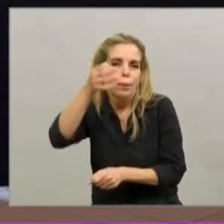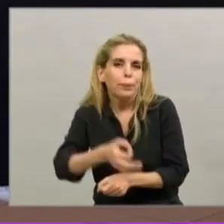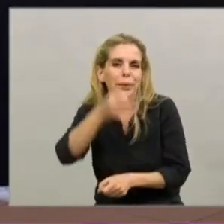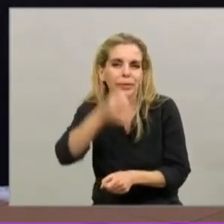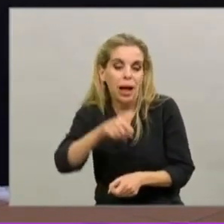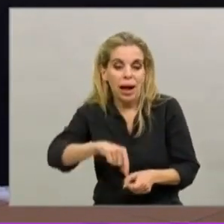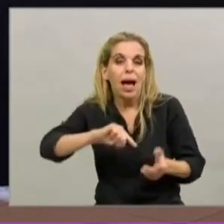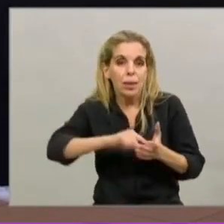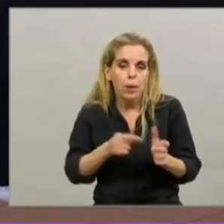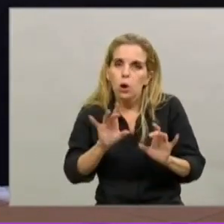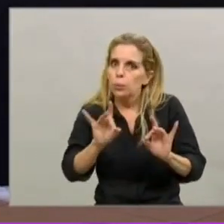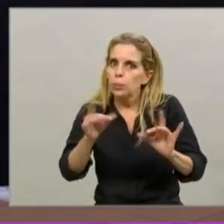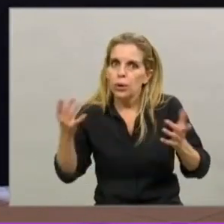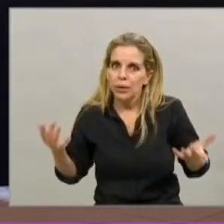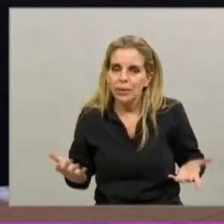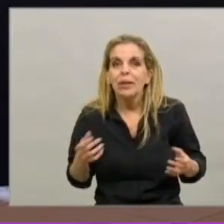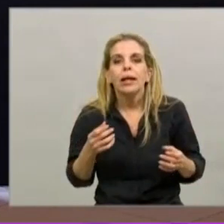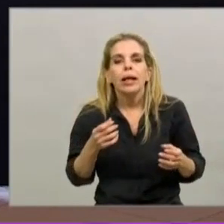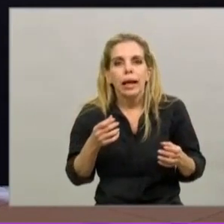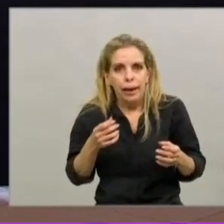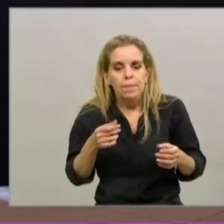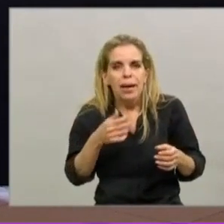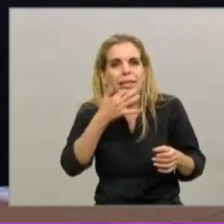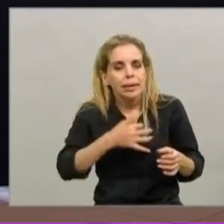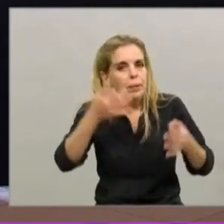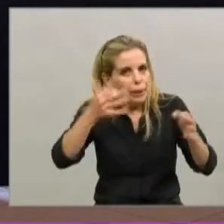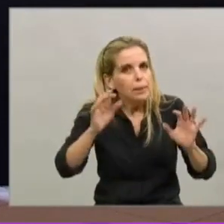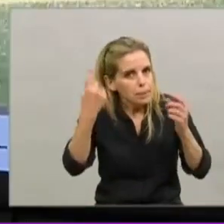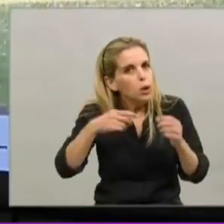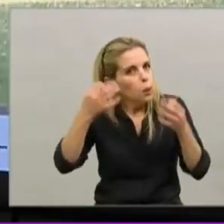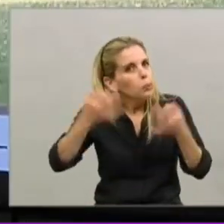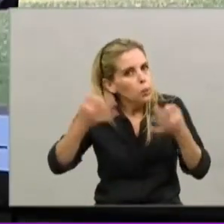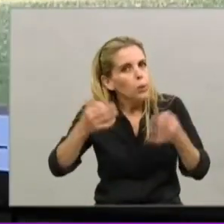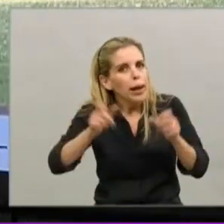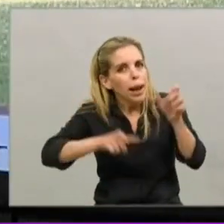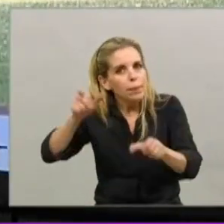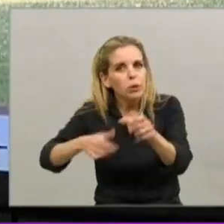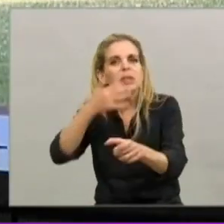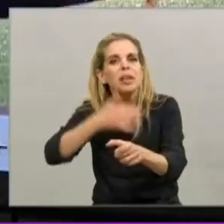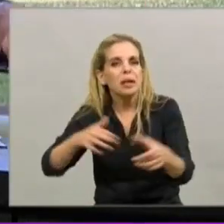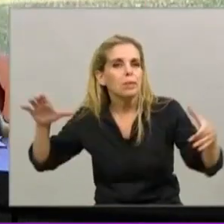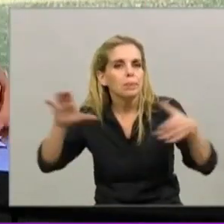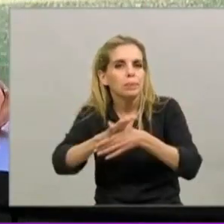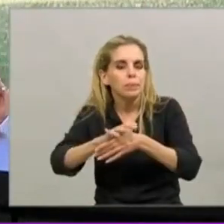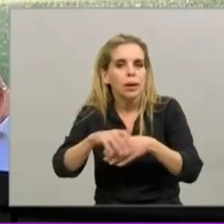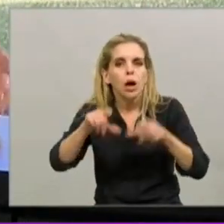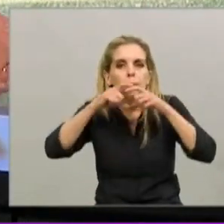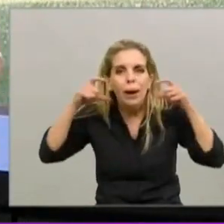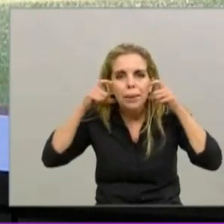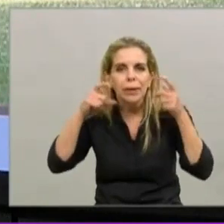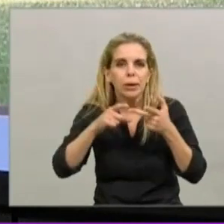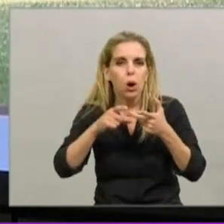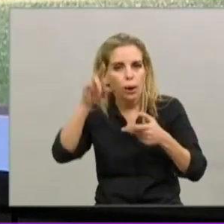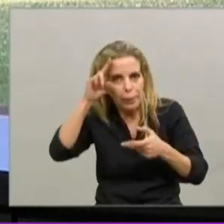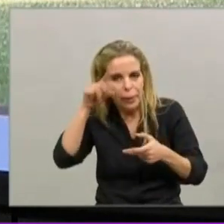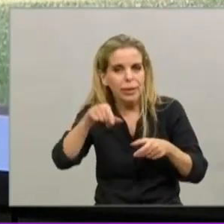muy difícil, prácticamente imposible, encontrar a alguien sin el tapabocas. O cuando van a un comercio, hacen la cola afuera a 2 metros de cada uno. La verdad